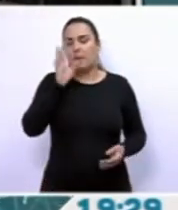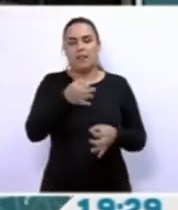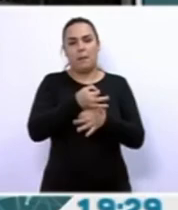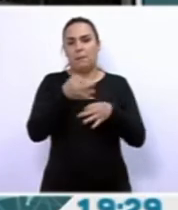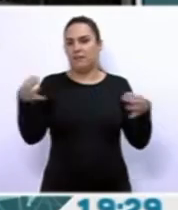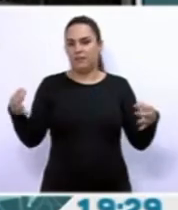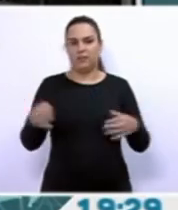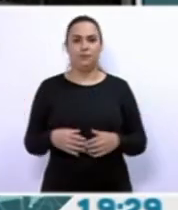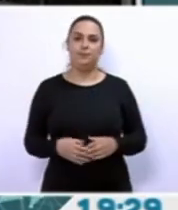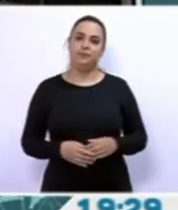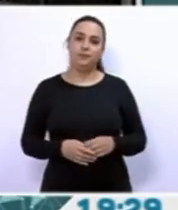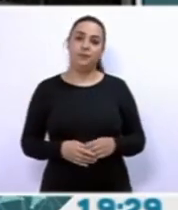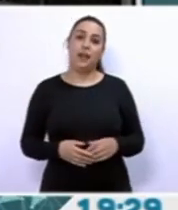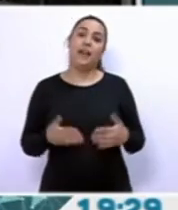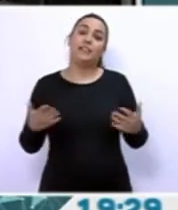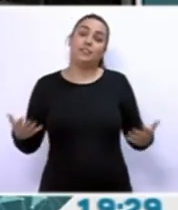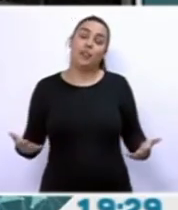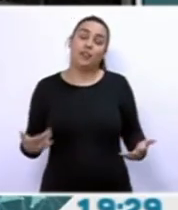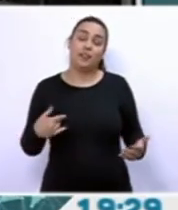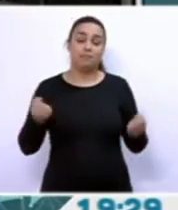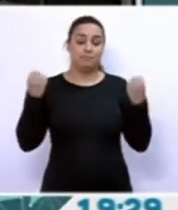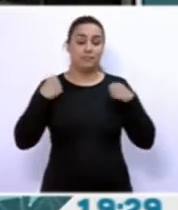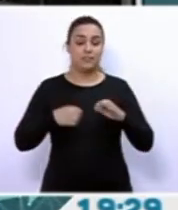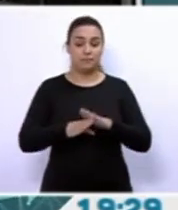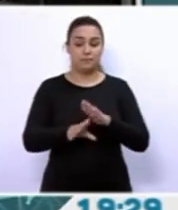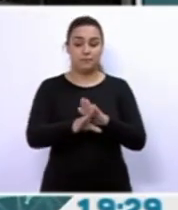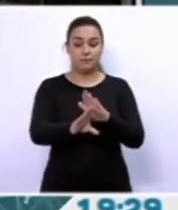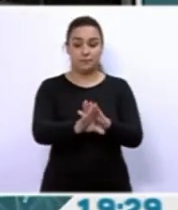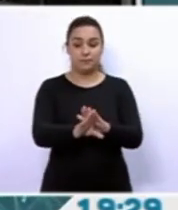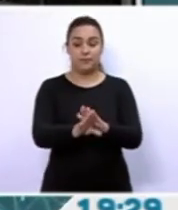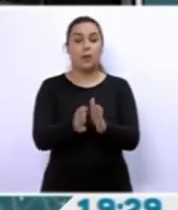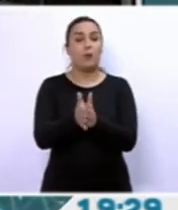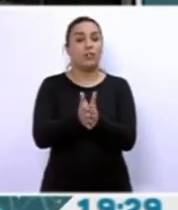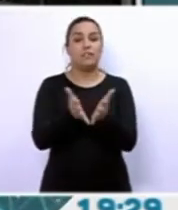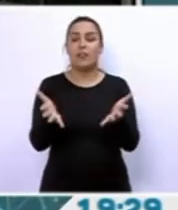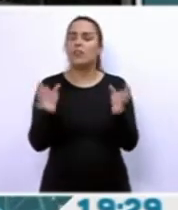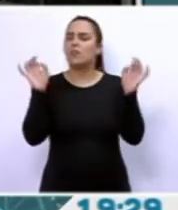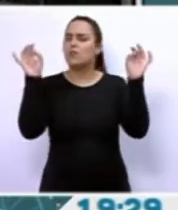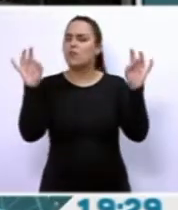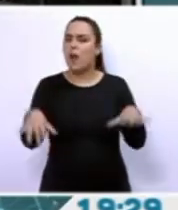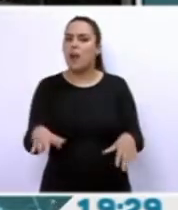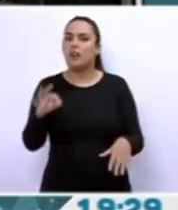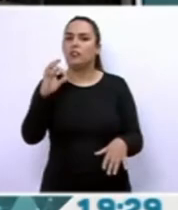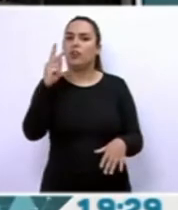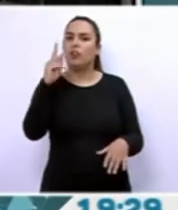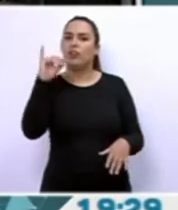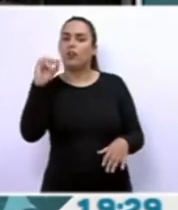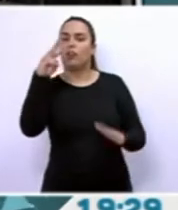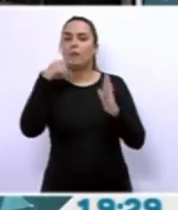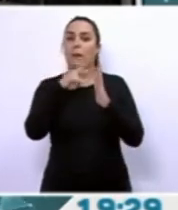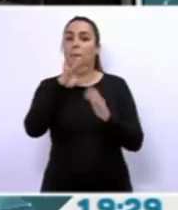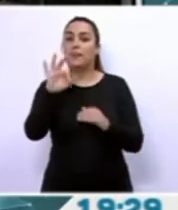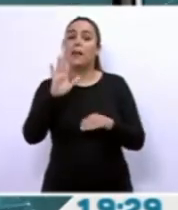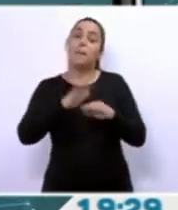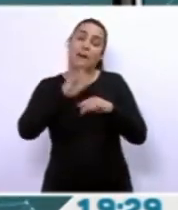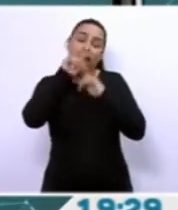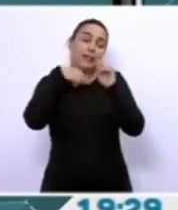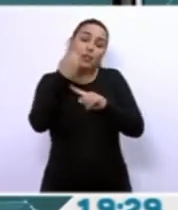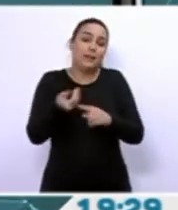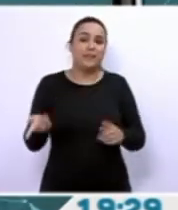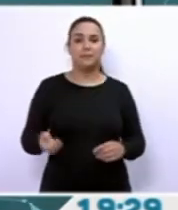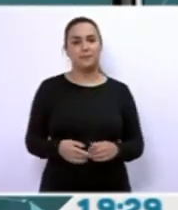perfecta la idea. Así que a seguir entrenando con la misma motivación que era para Tokio 2020, pues ahora para el año que viene.